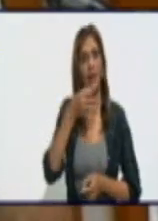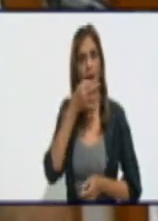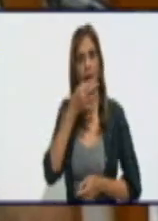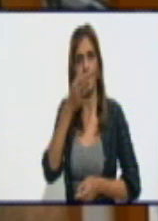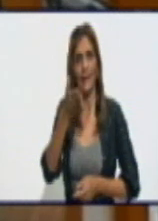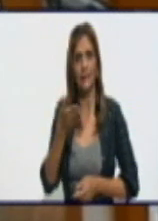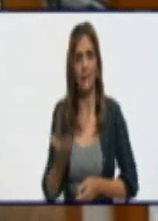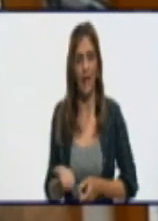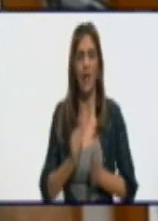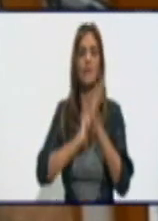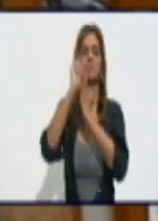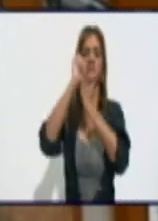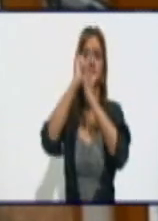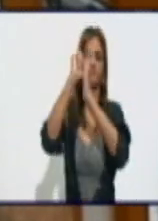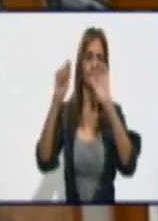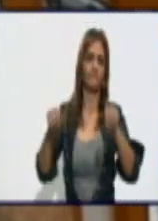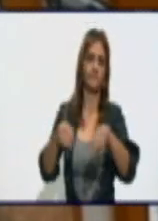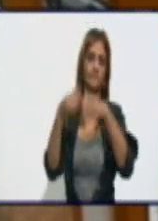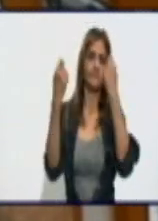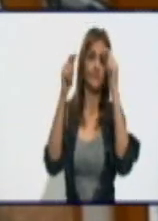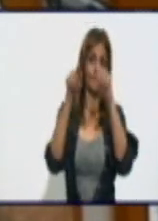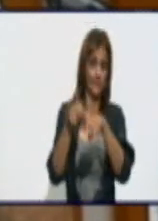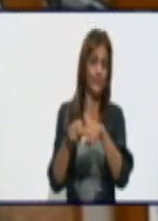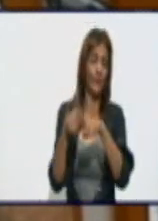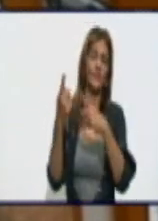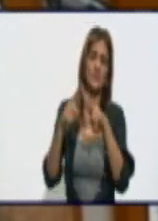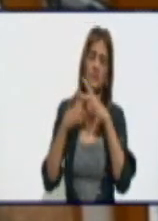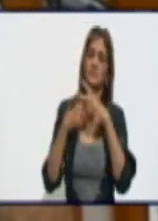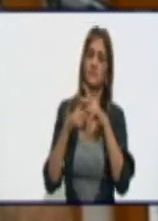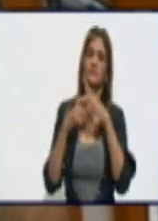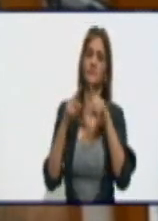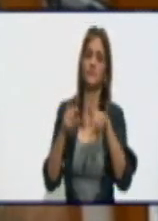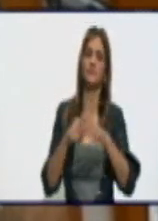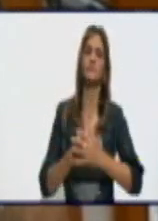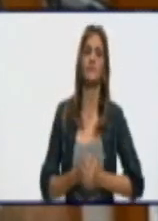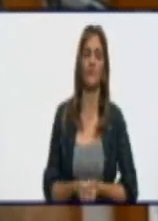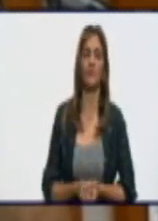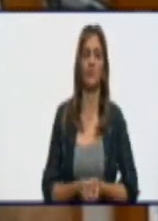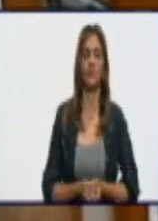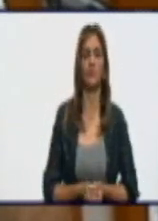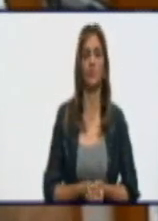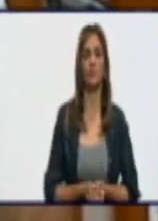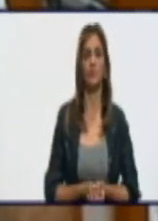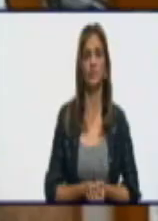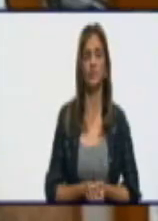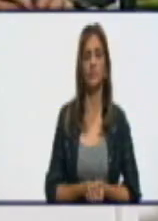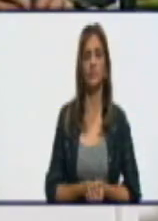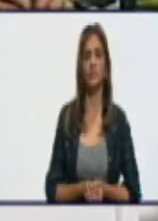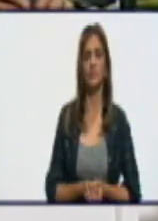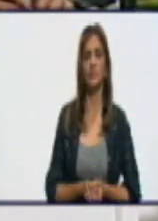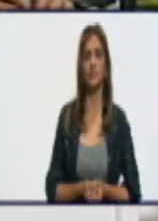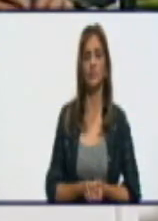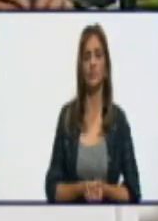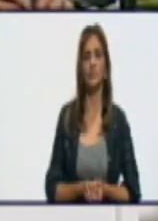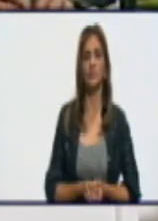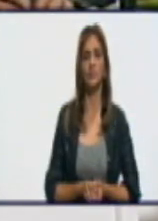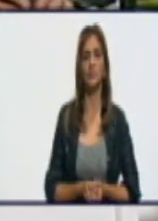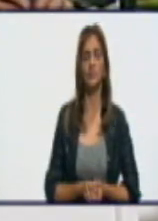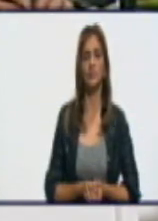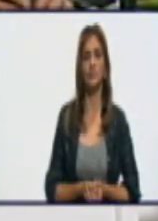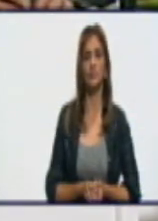anteriormente, y otro tema que hablará el director técnico, asociado puntualmente a este municipio.